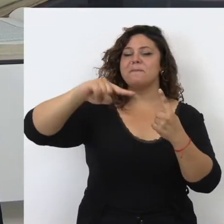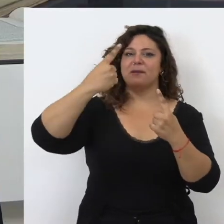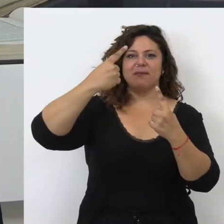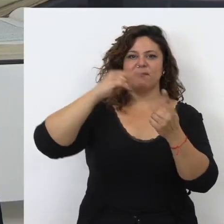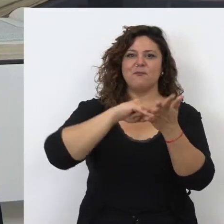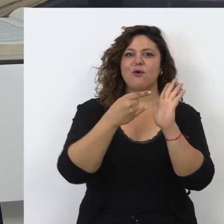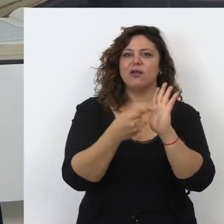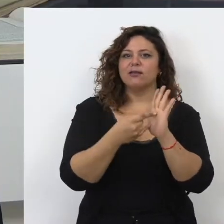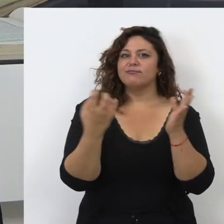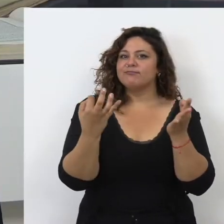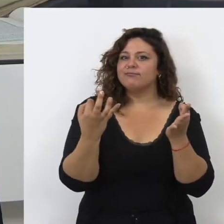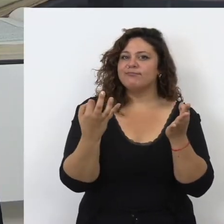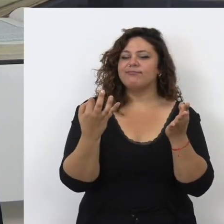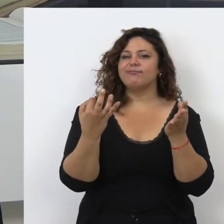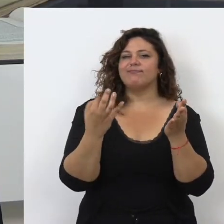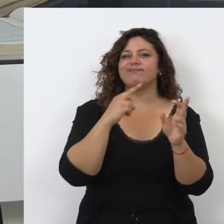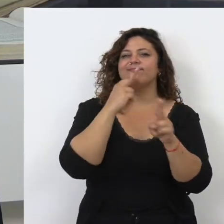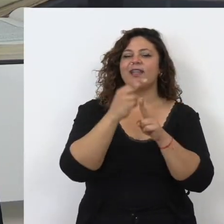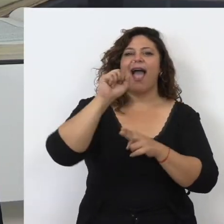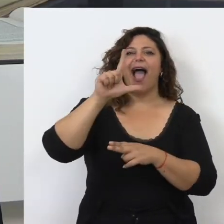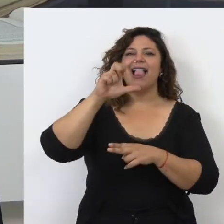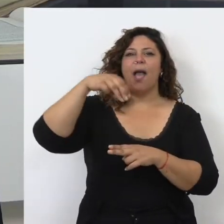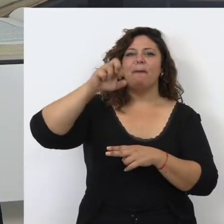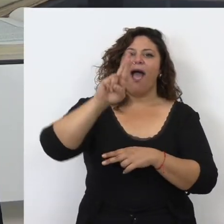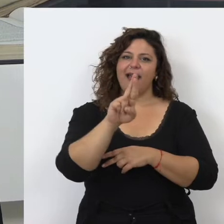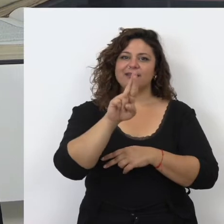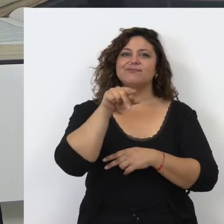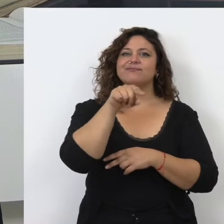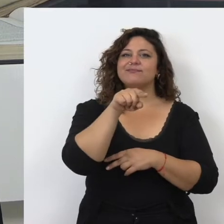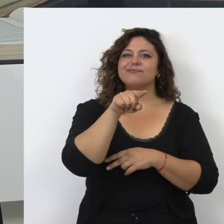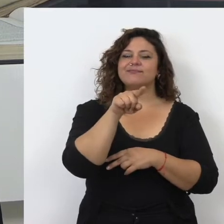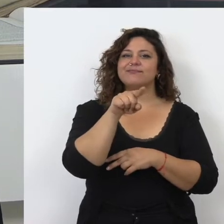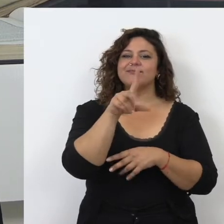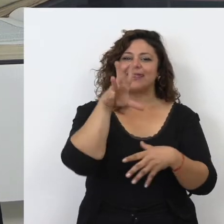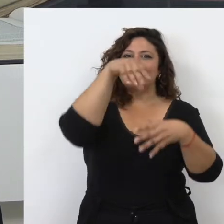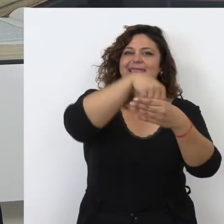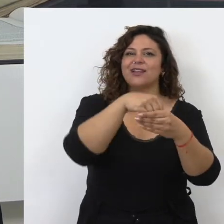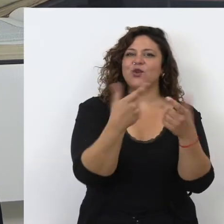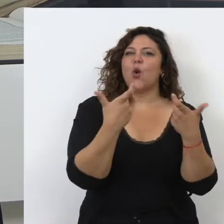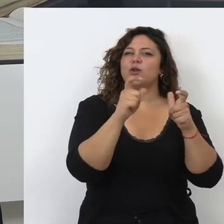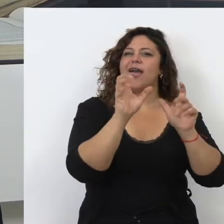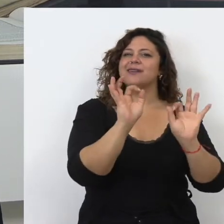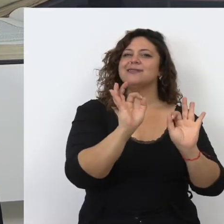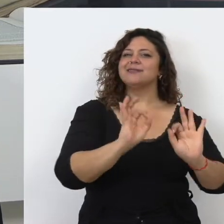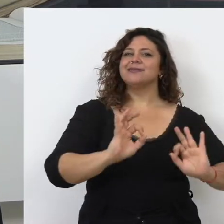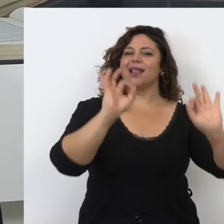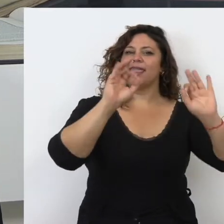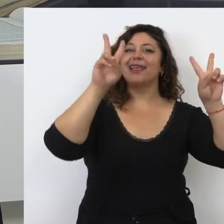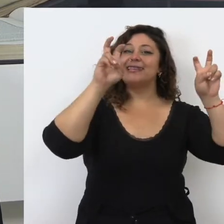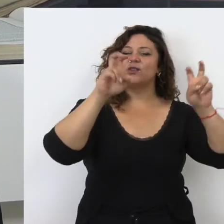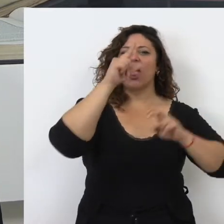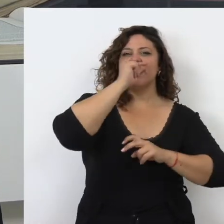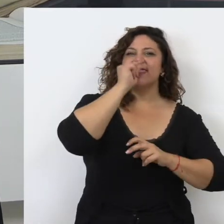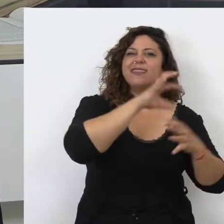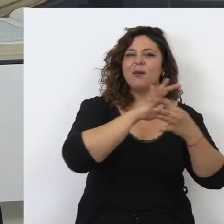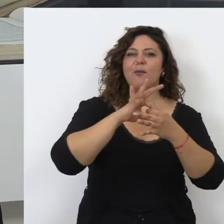los cuales tiene como acrónimo ALAMAT, está dentro de una unidad de excelencia titulada